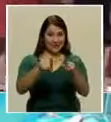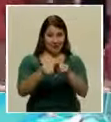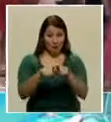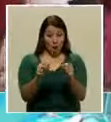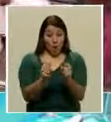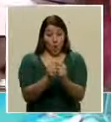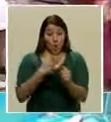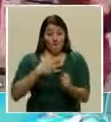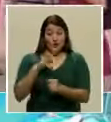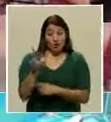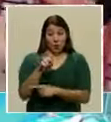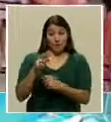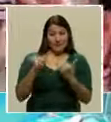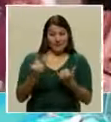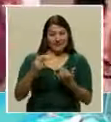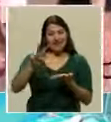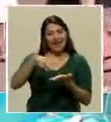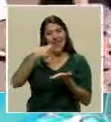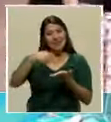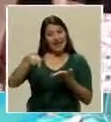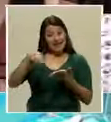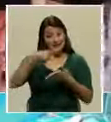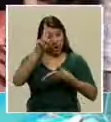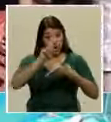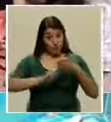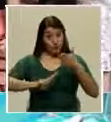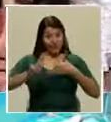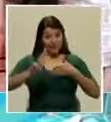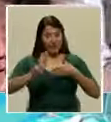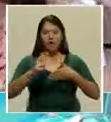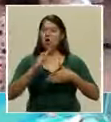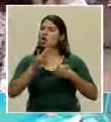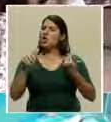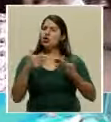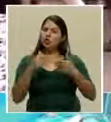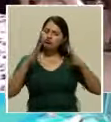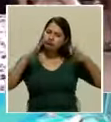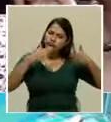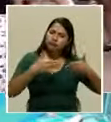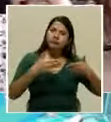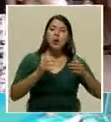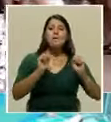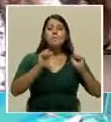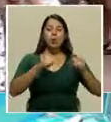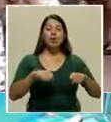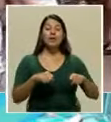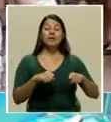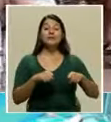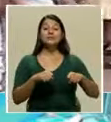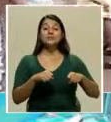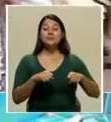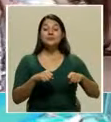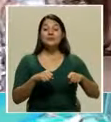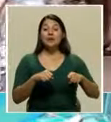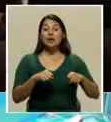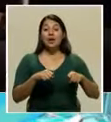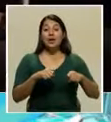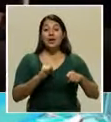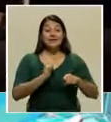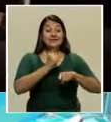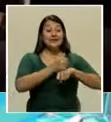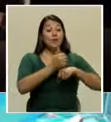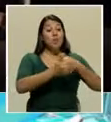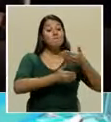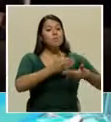compañeros de danza universitaria nos hemos abocado a la tarea de crear un proceso de